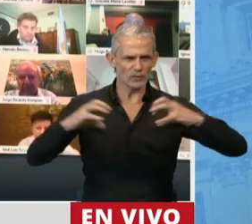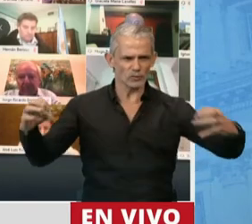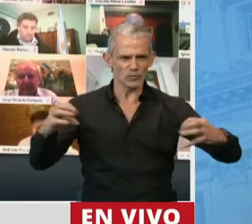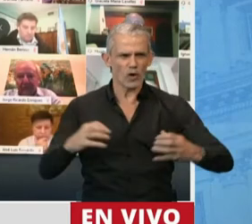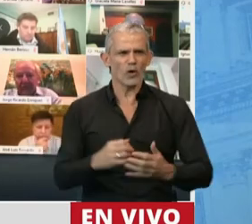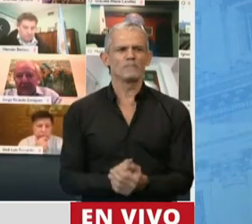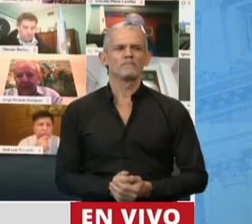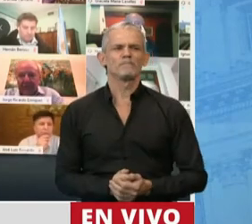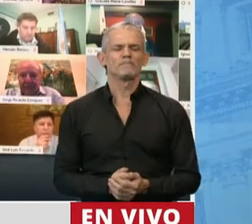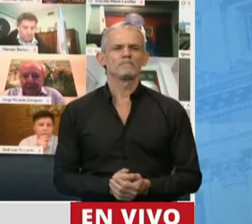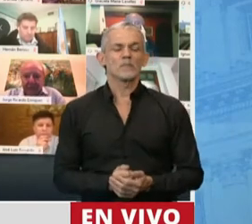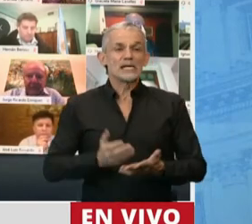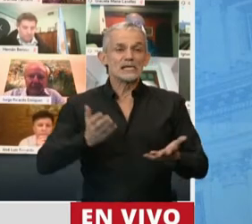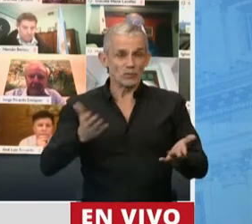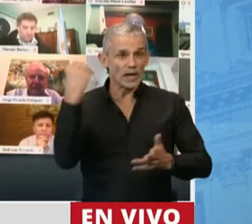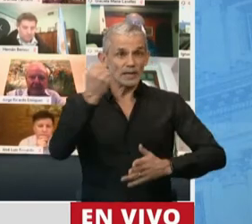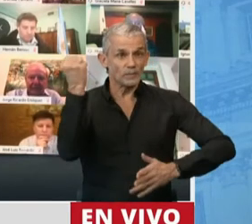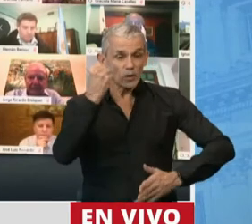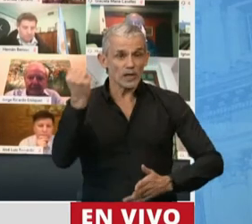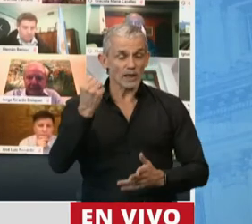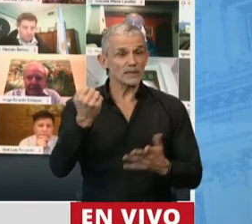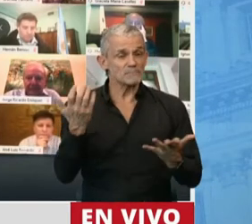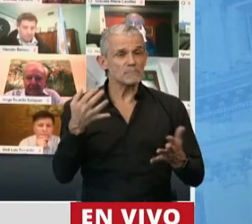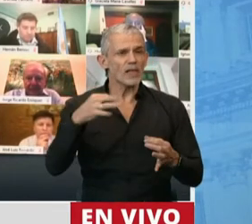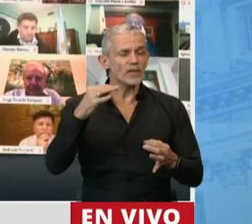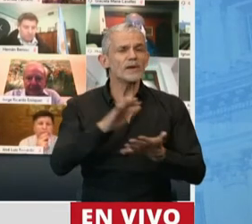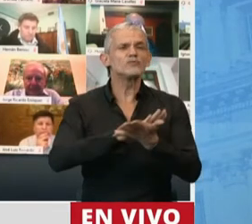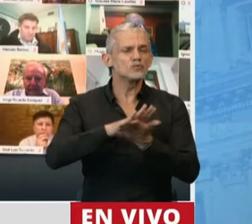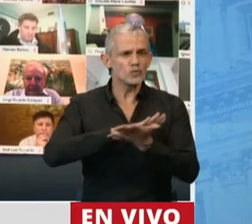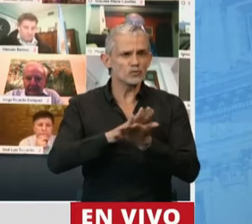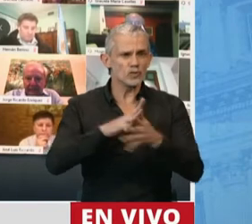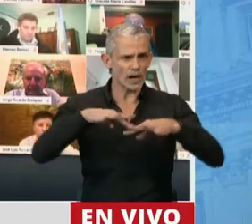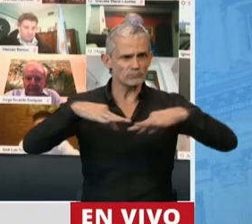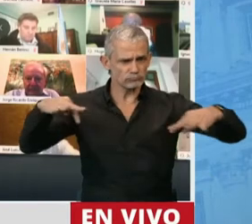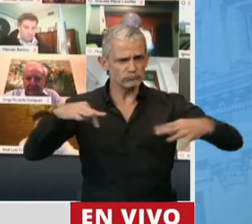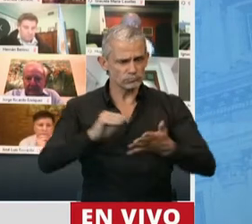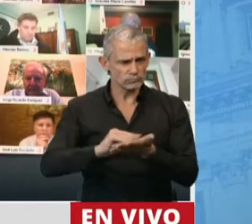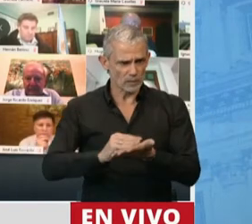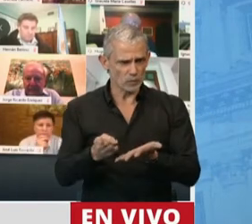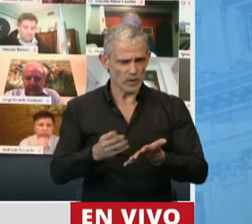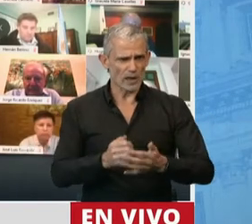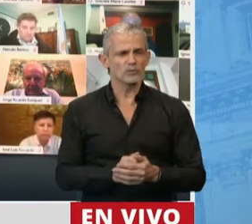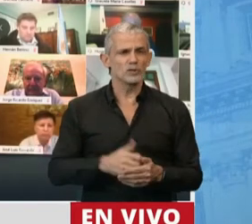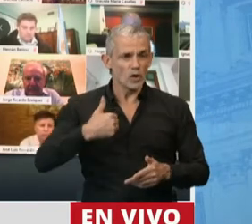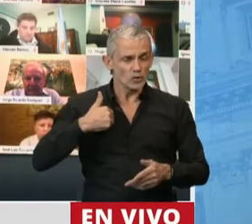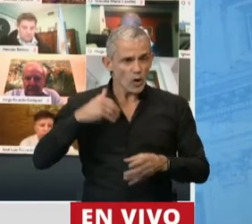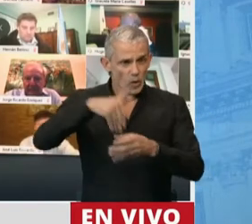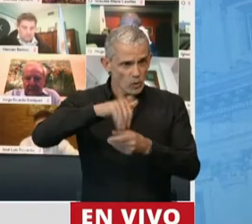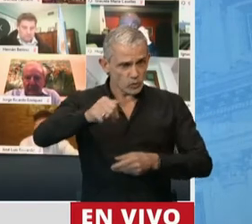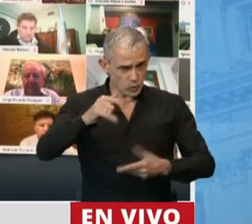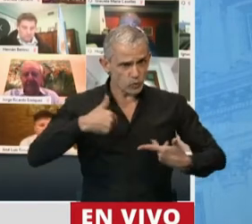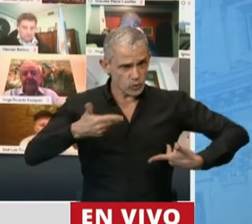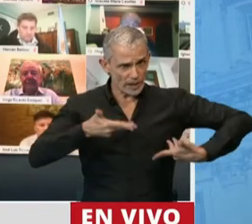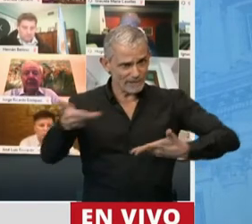importante, que debíamos dar una respuesta desde esta Cámara. Y yo acompaño este proyecto que fue